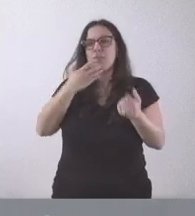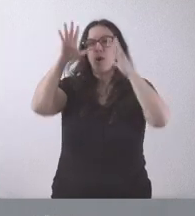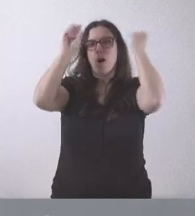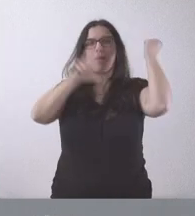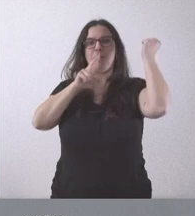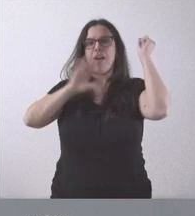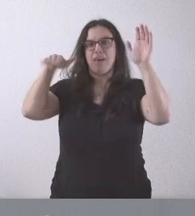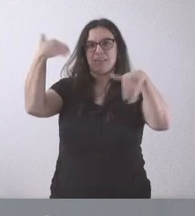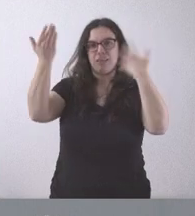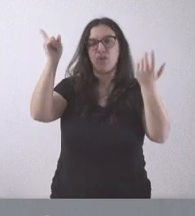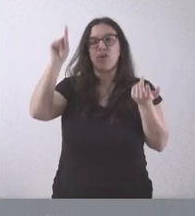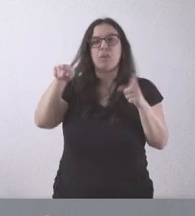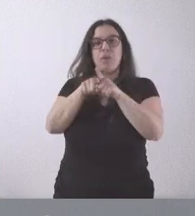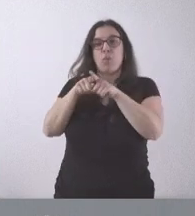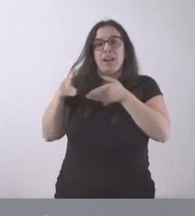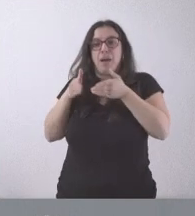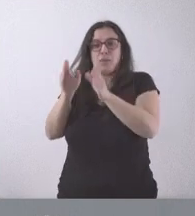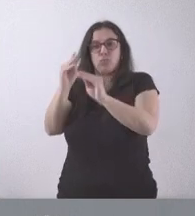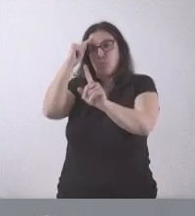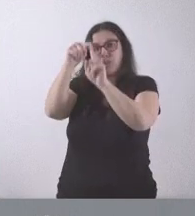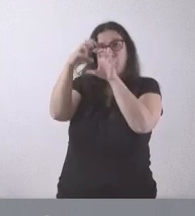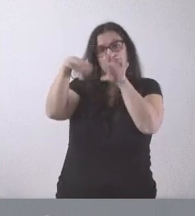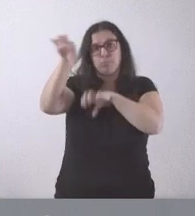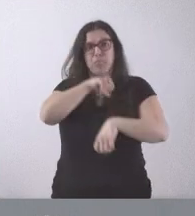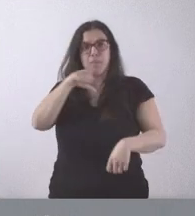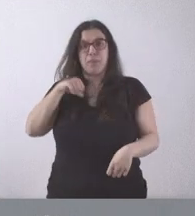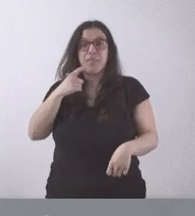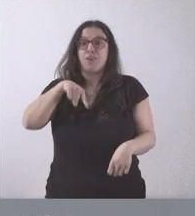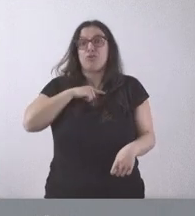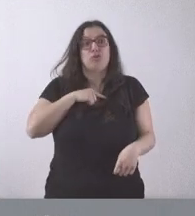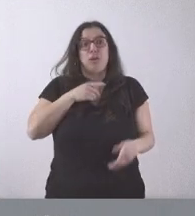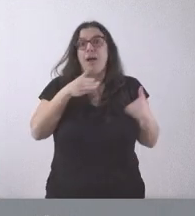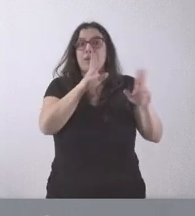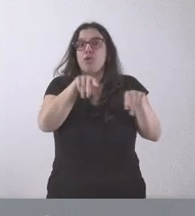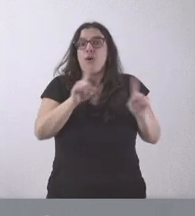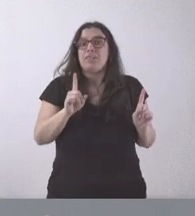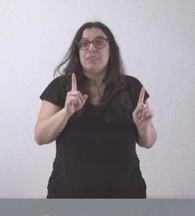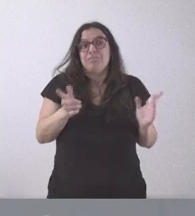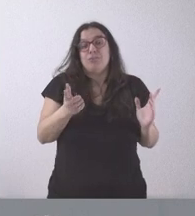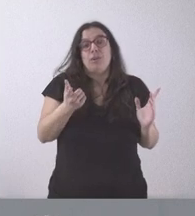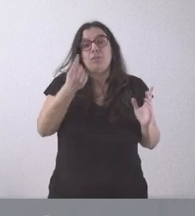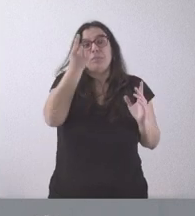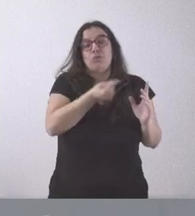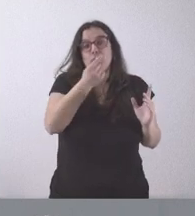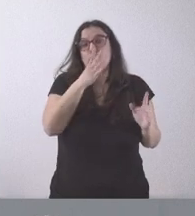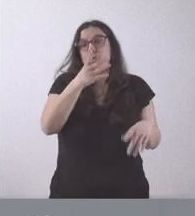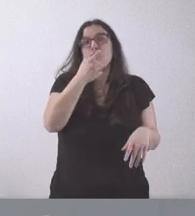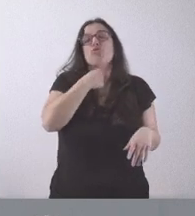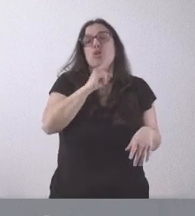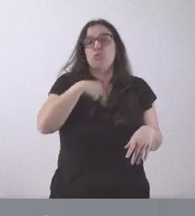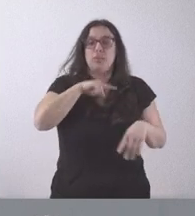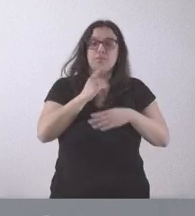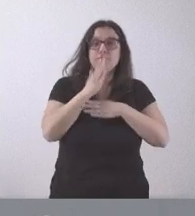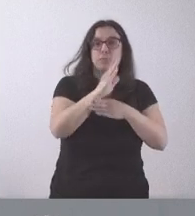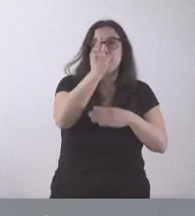de ruta independentista y separatista. Como nosotros esto no lo tenemos en el presupuesto, entendemos que al PSOE no le guste el presupuesto de Castilla y León